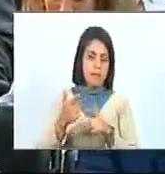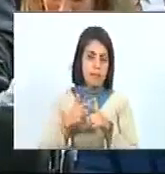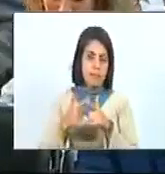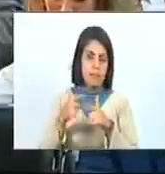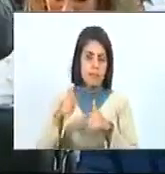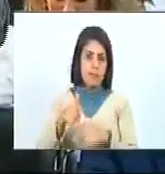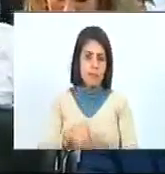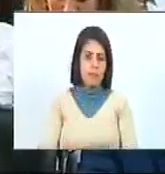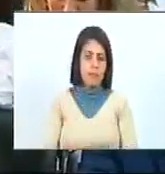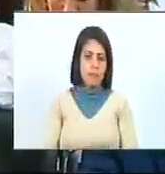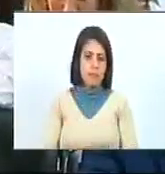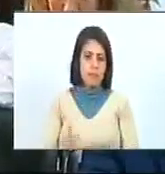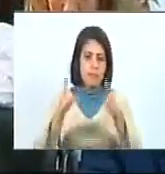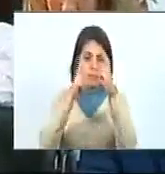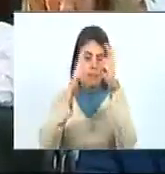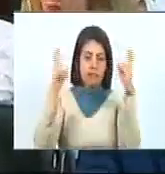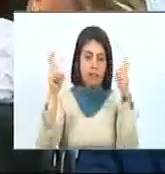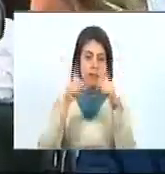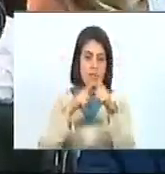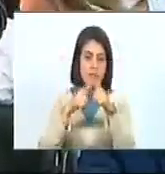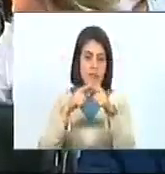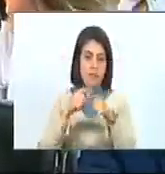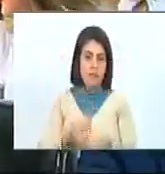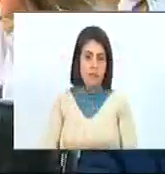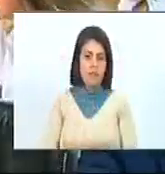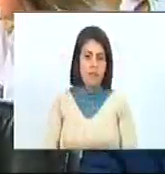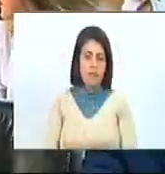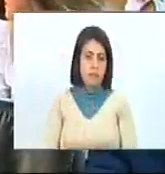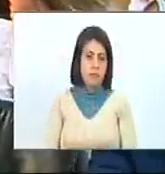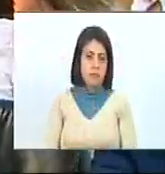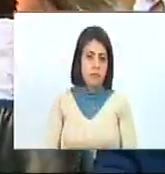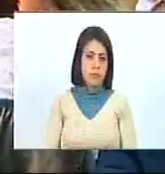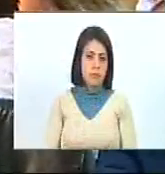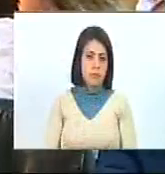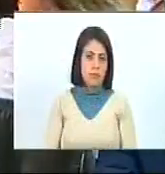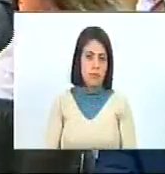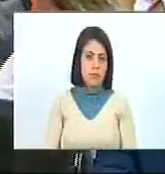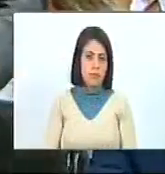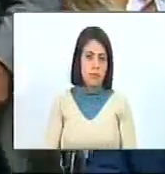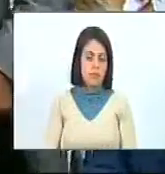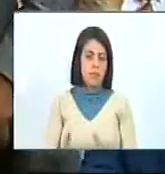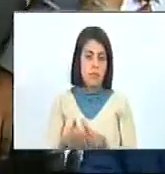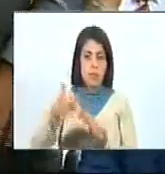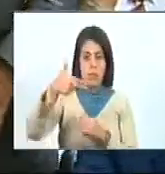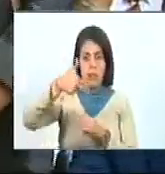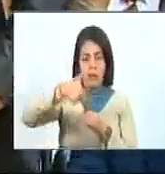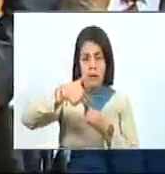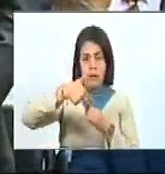Quería tocar un tema que tiene que ver con la gasolina.